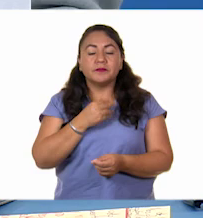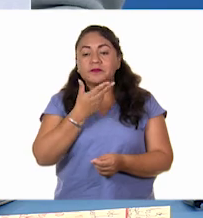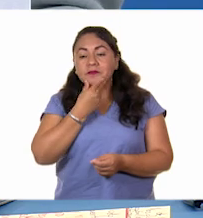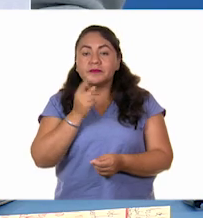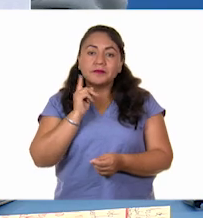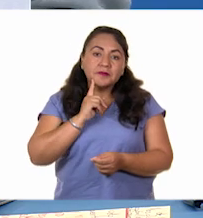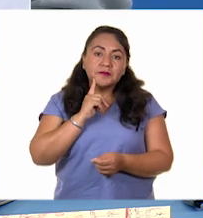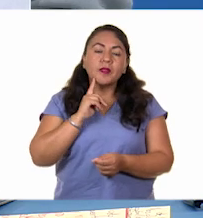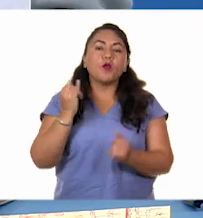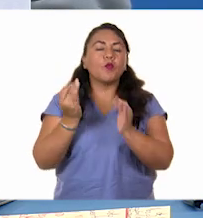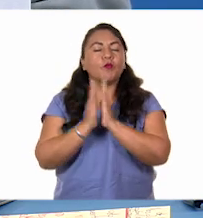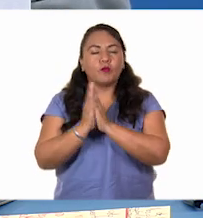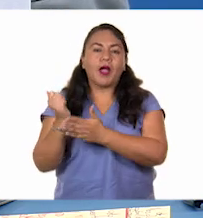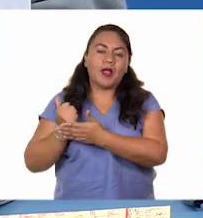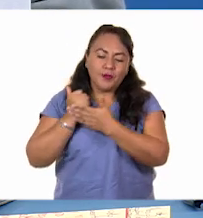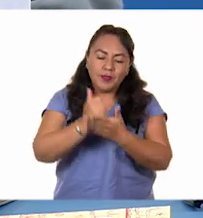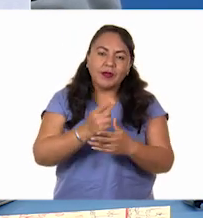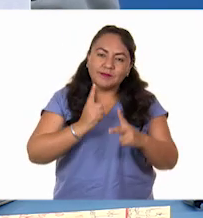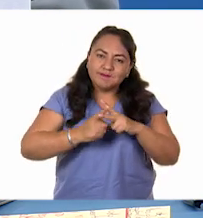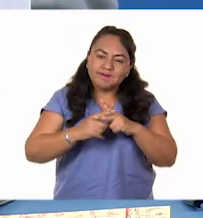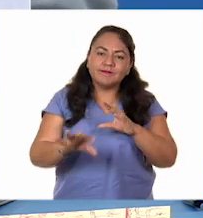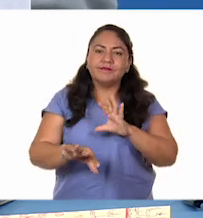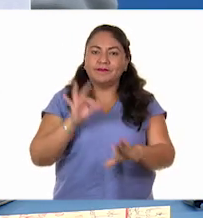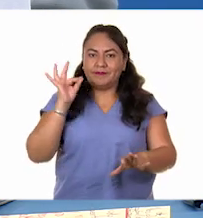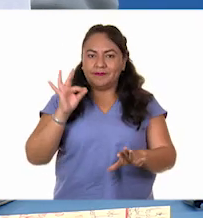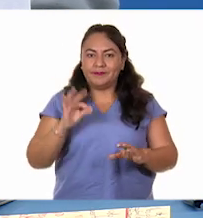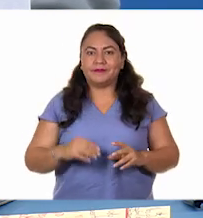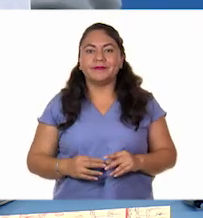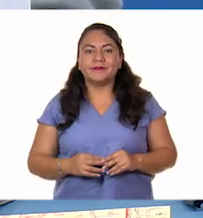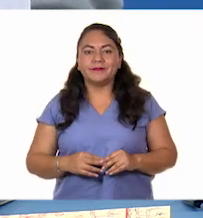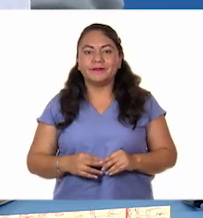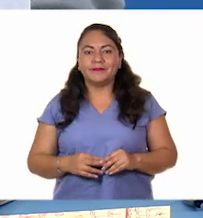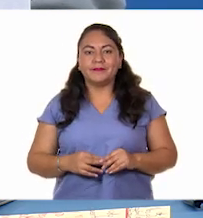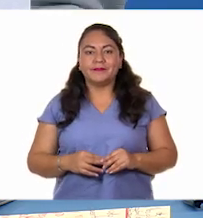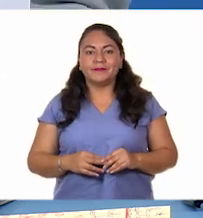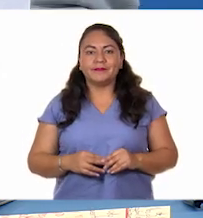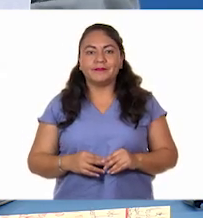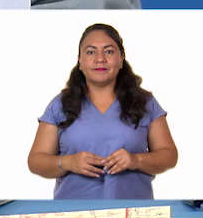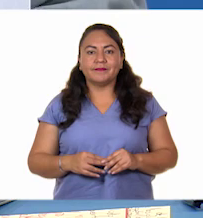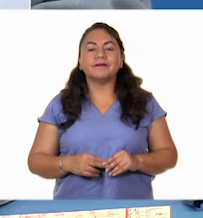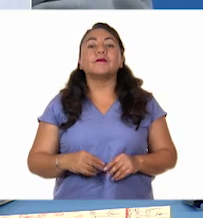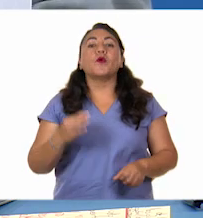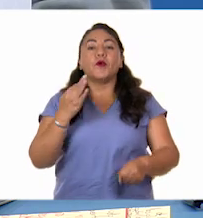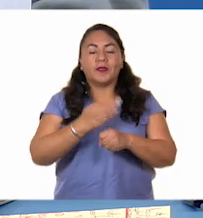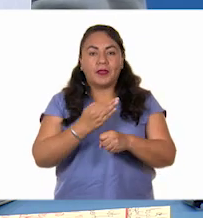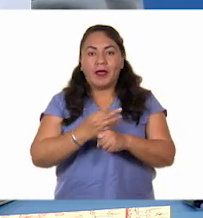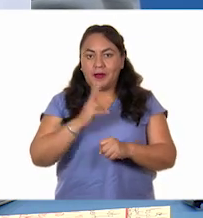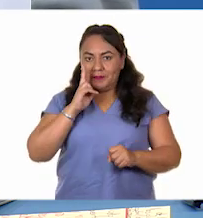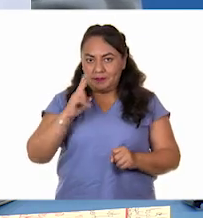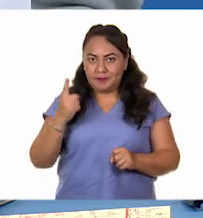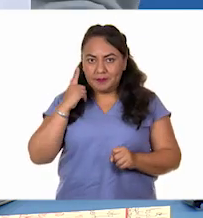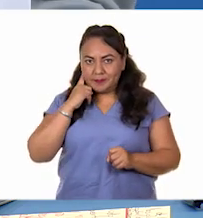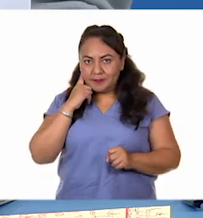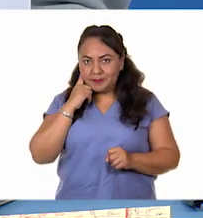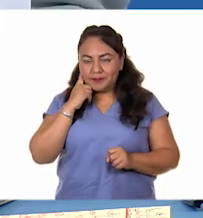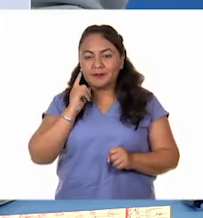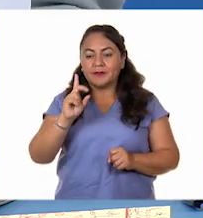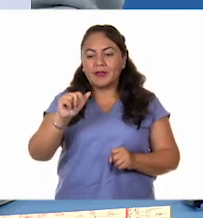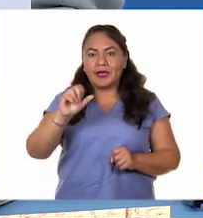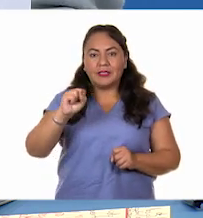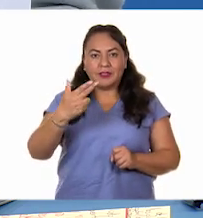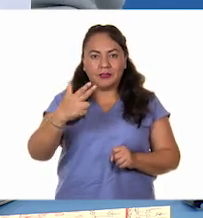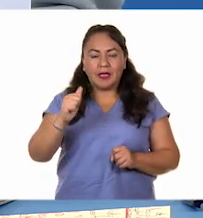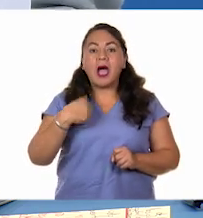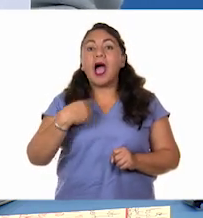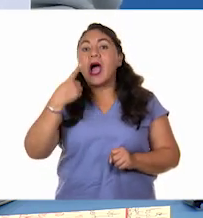niña, por favor, ayuden a resolver este planteamiento. Y vamos a escuchar a Dasha para